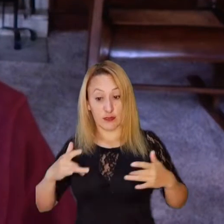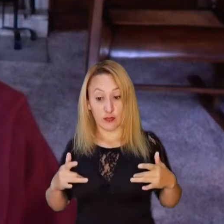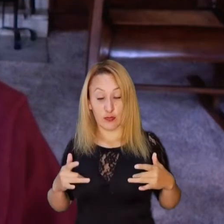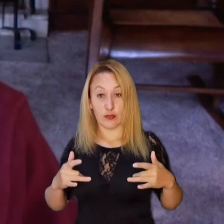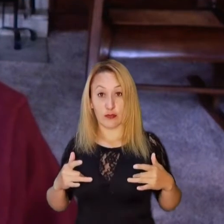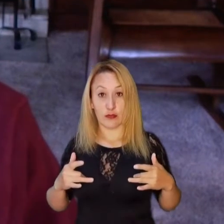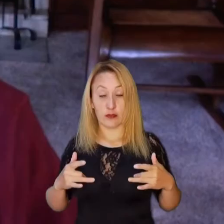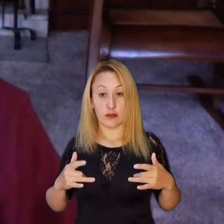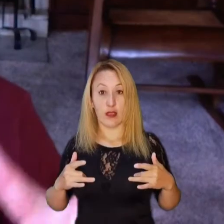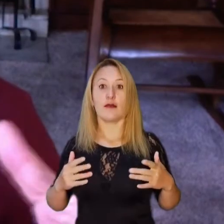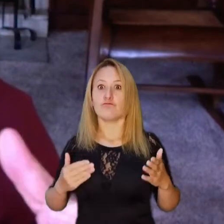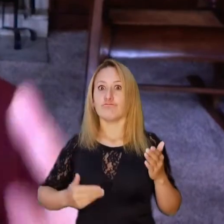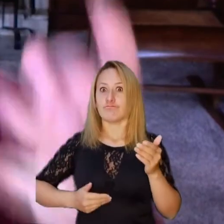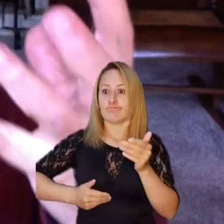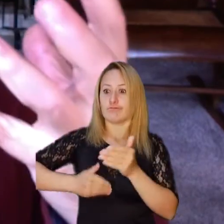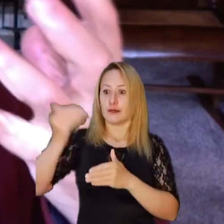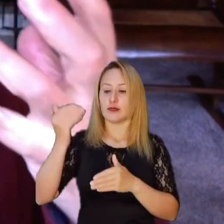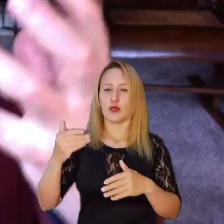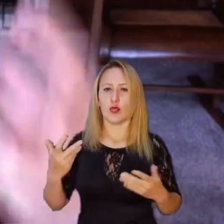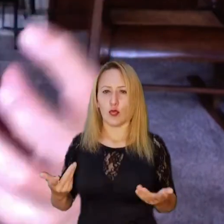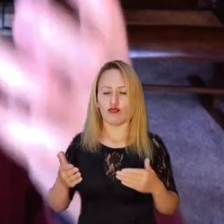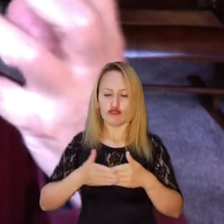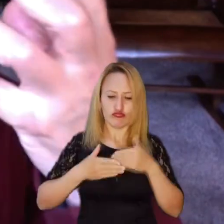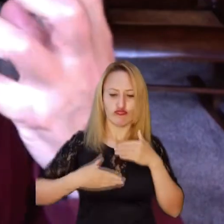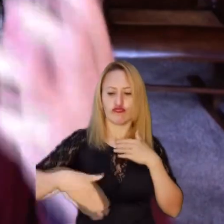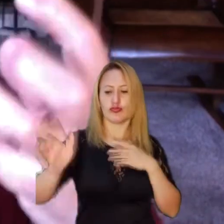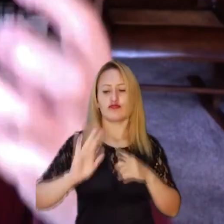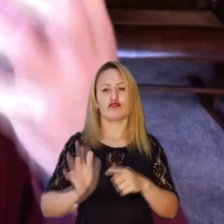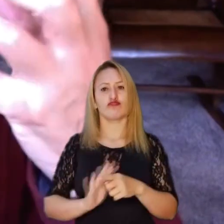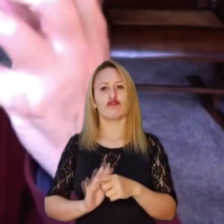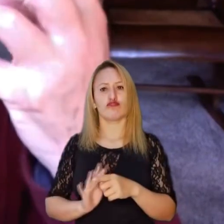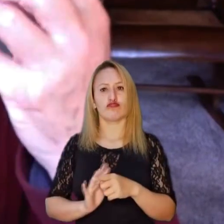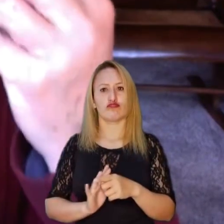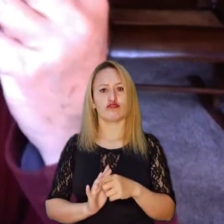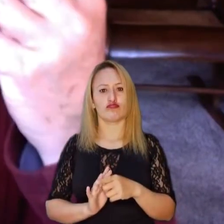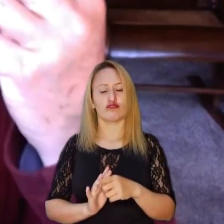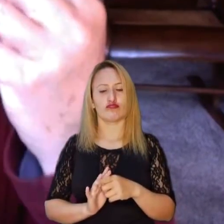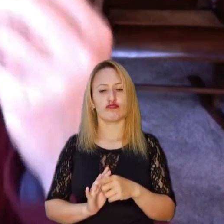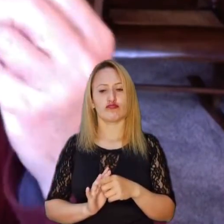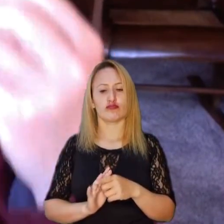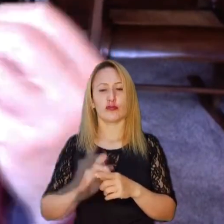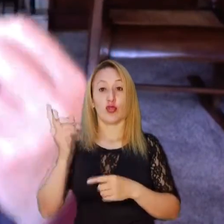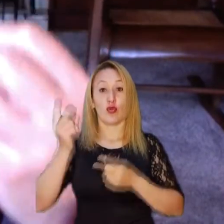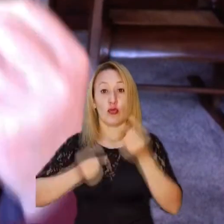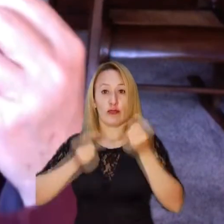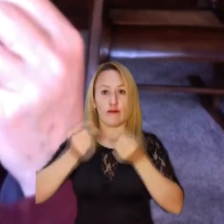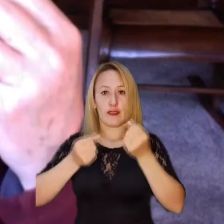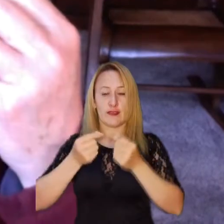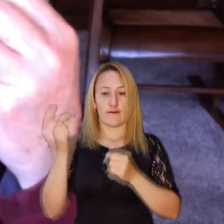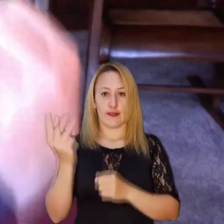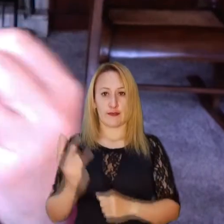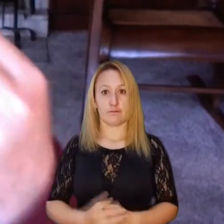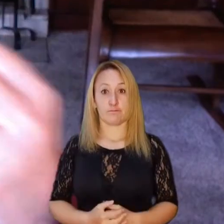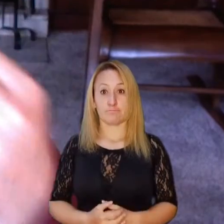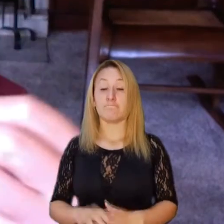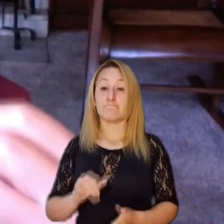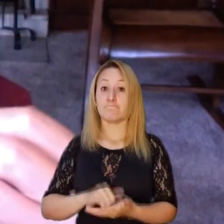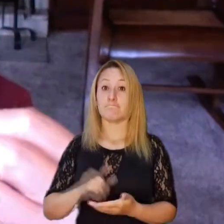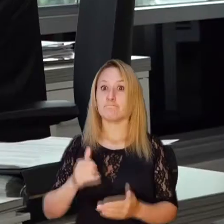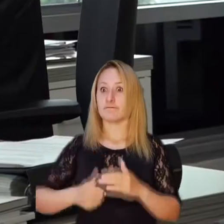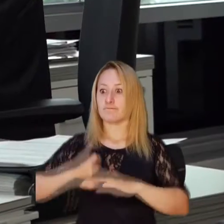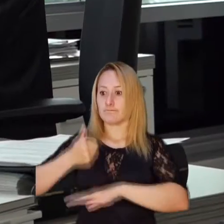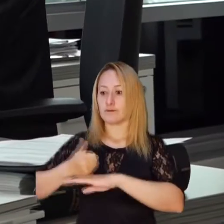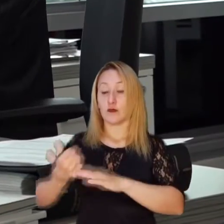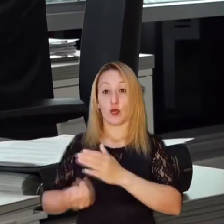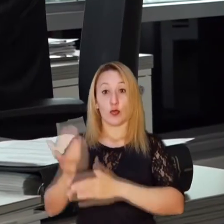humanas y de la salud, pues se comenzó a incorporarla en la concepción de la contabilidad verde.